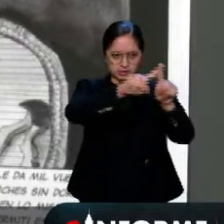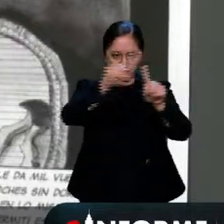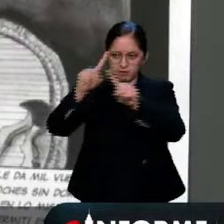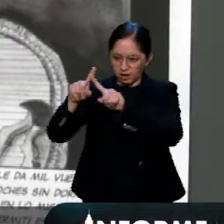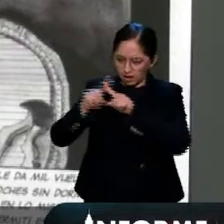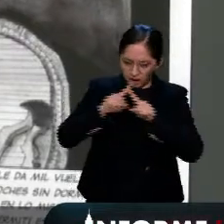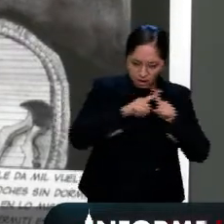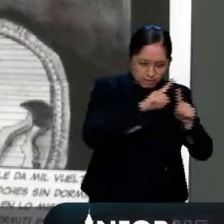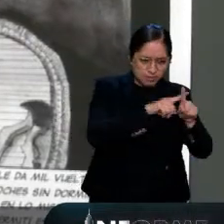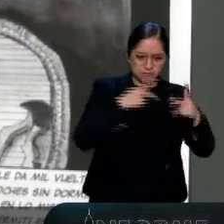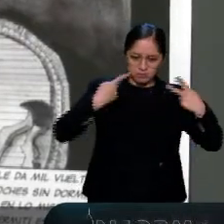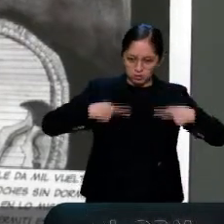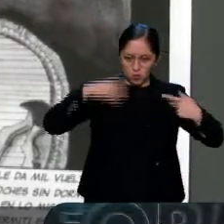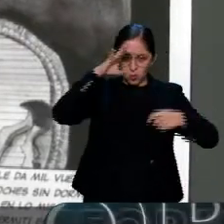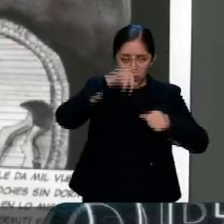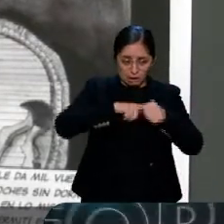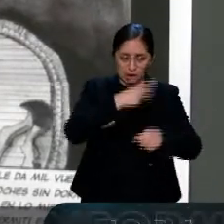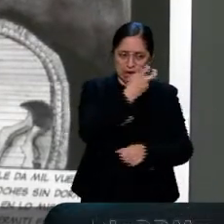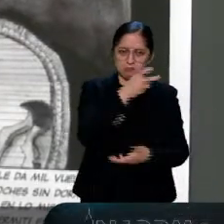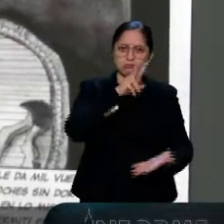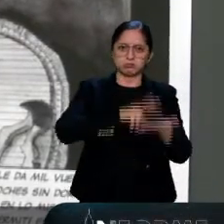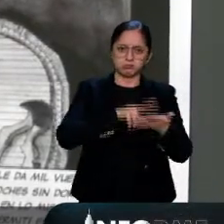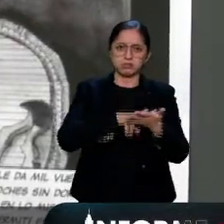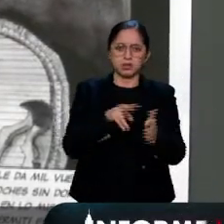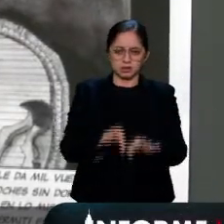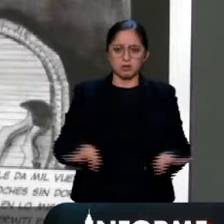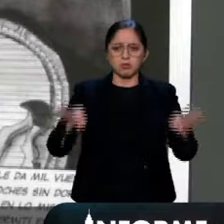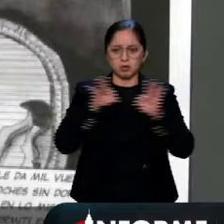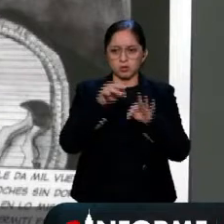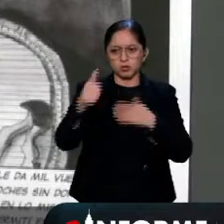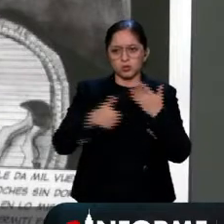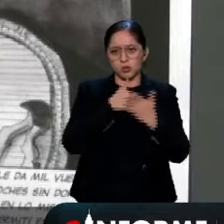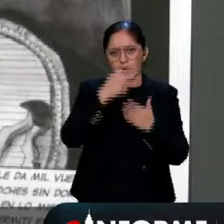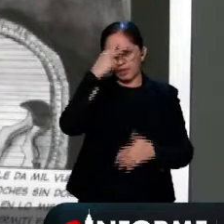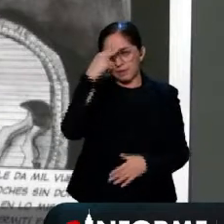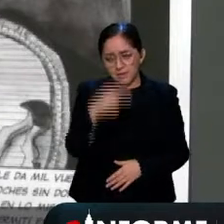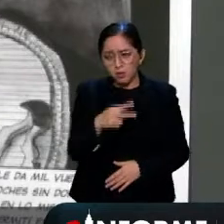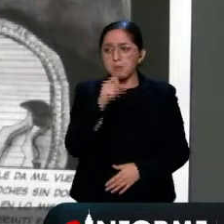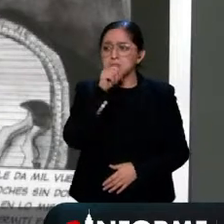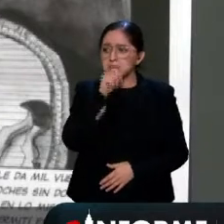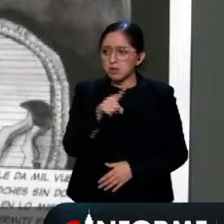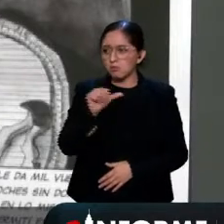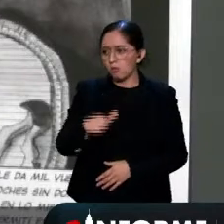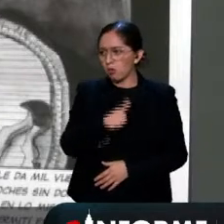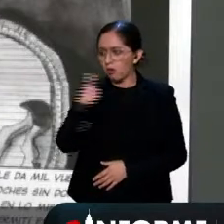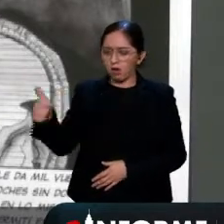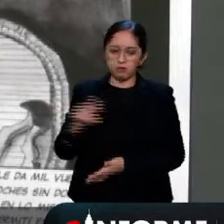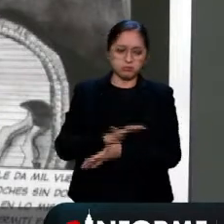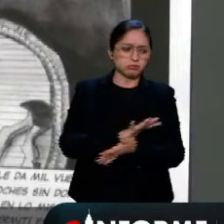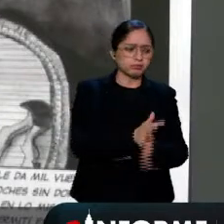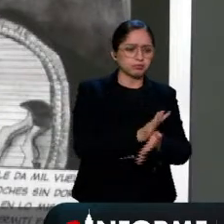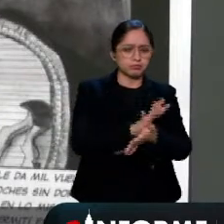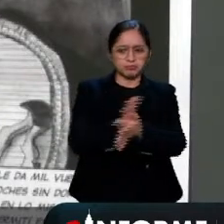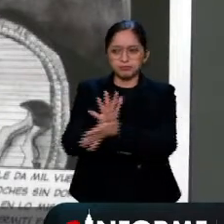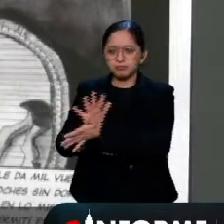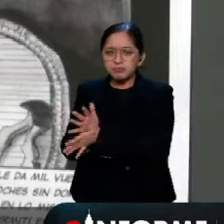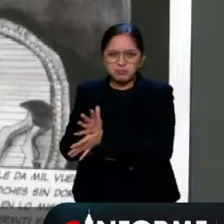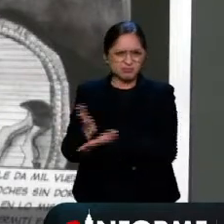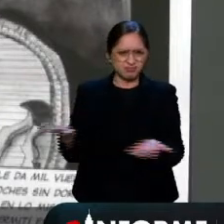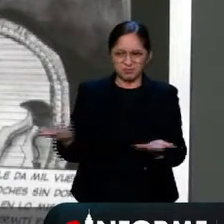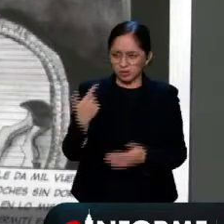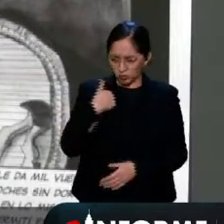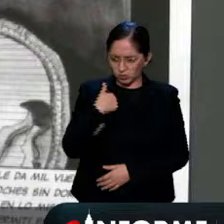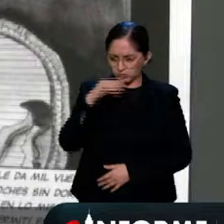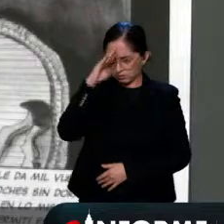da la riqueza a esta ciudad y en ese sentido hay veces que hay discriminación de ciertas ofertas culturales lo cual para nosotros es